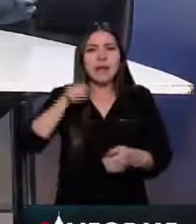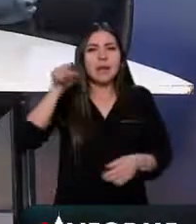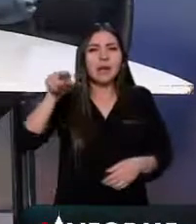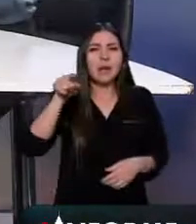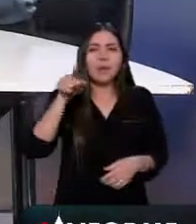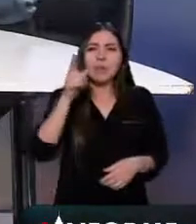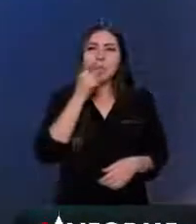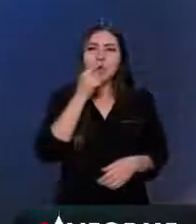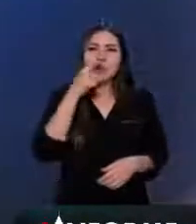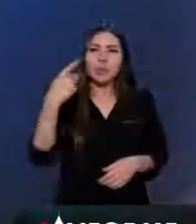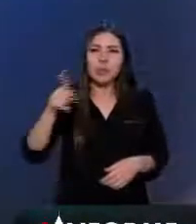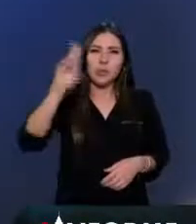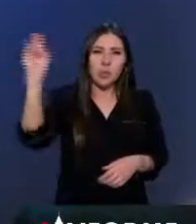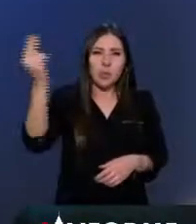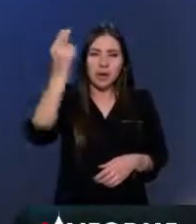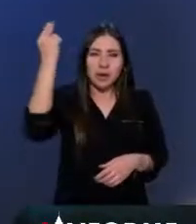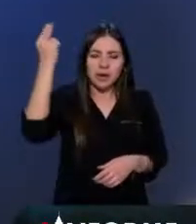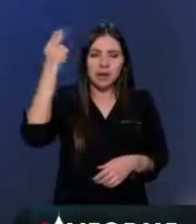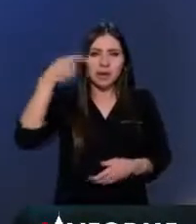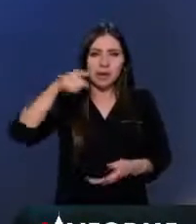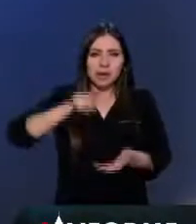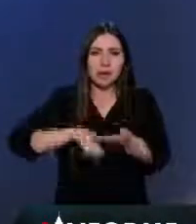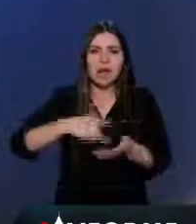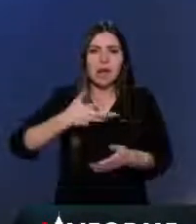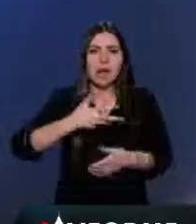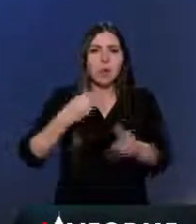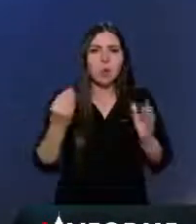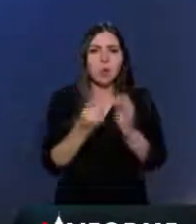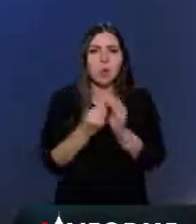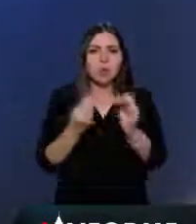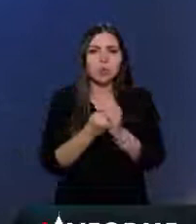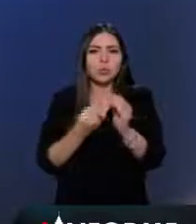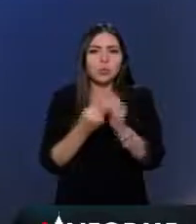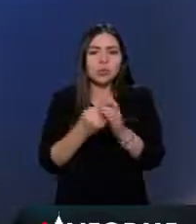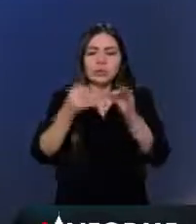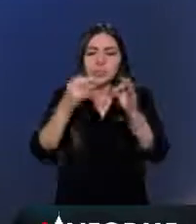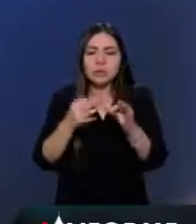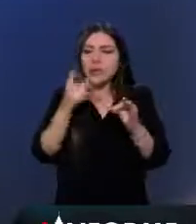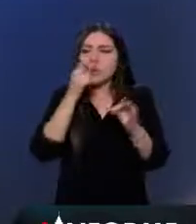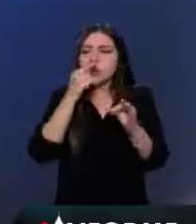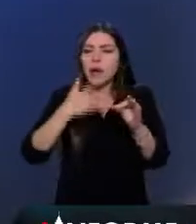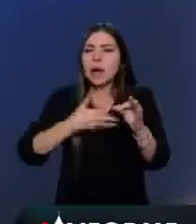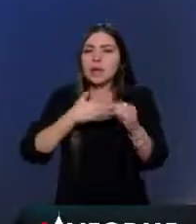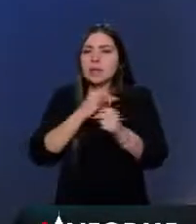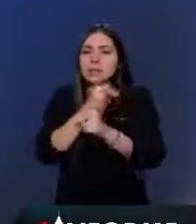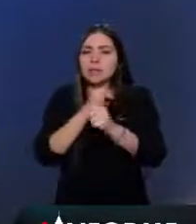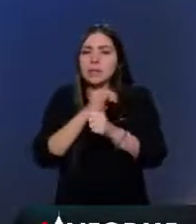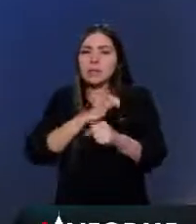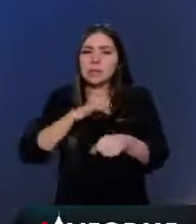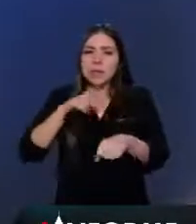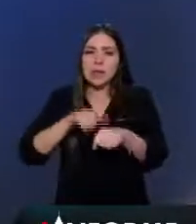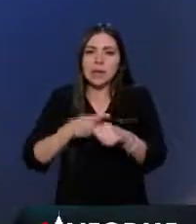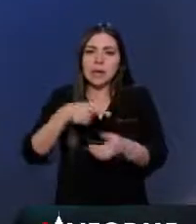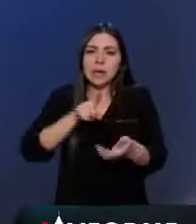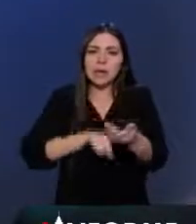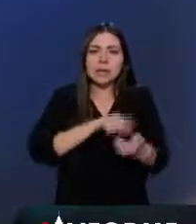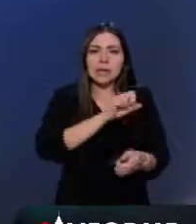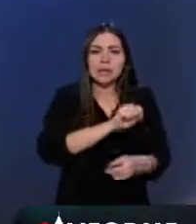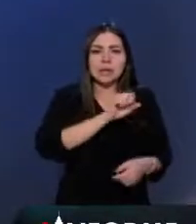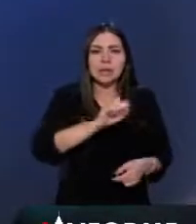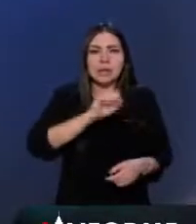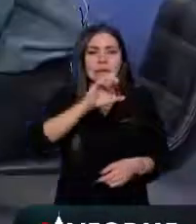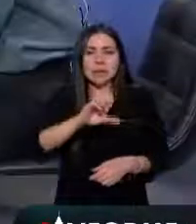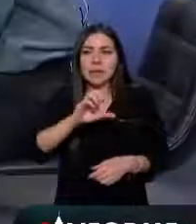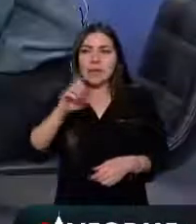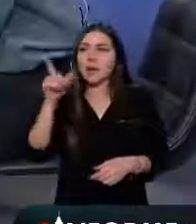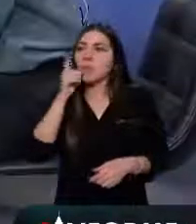específico para los que tienen licenciatura de agregarse a este cuerpo de investigación. Hay una policía de investigación de la Secretaría de Seguridad Ciudadana. Es decir,